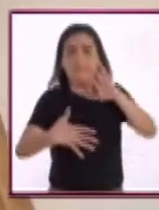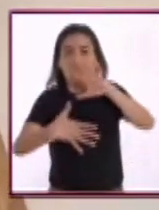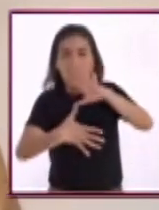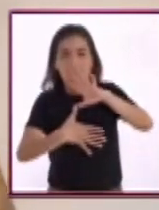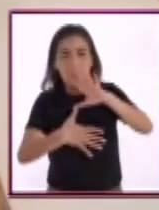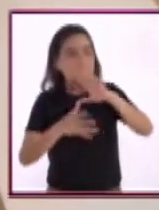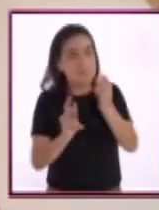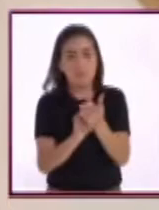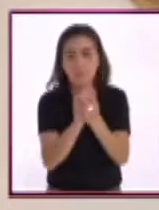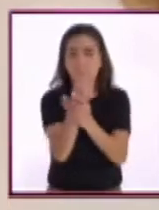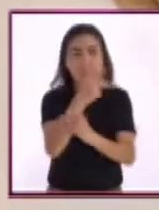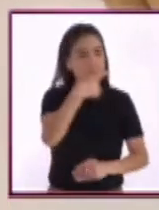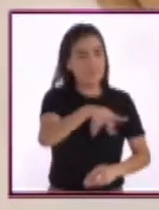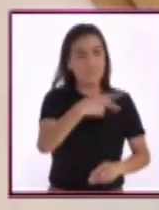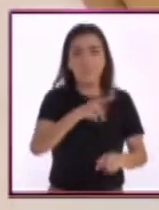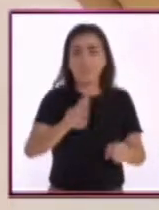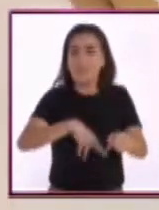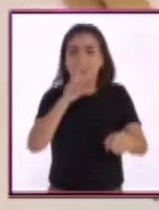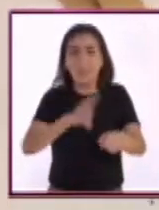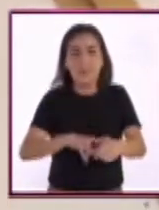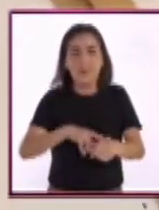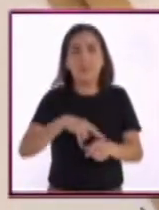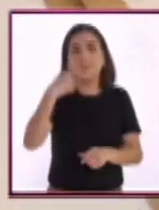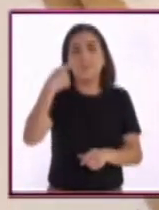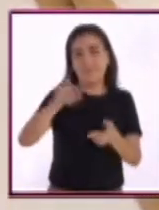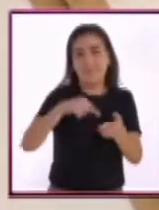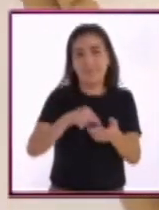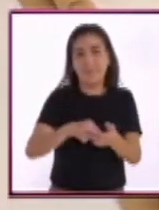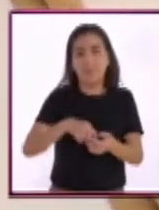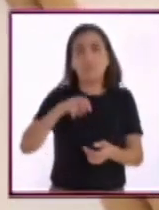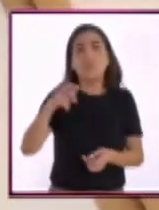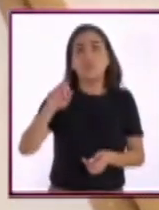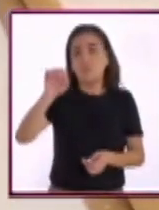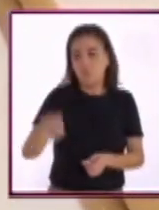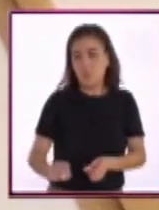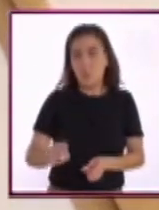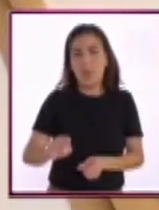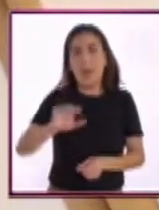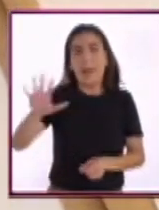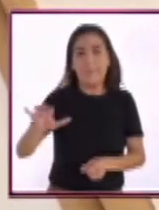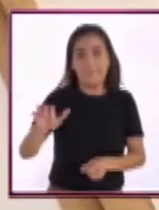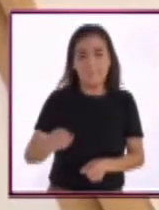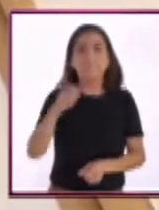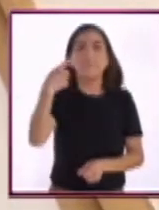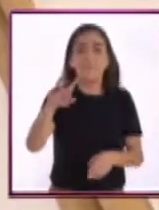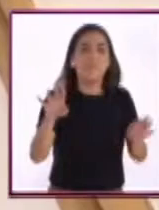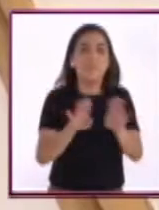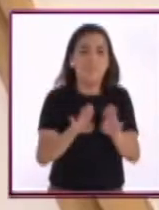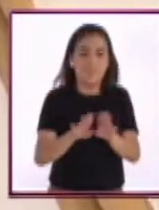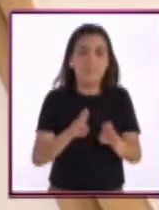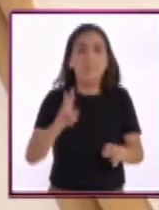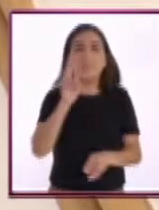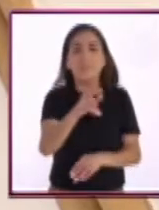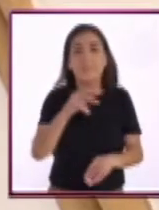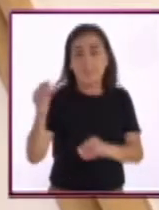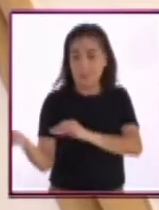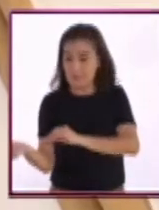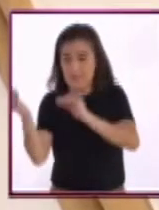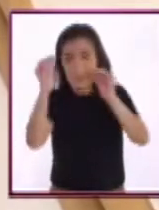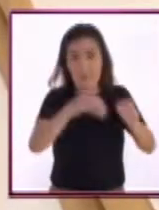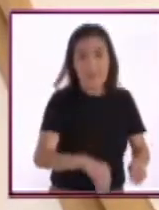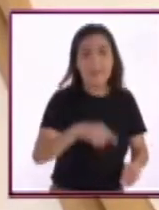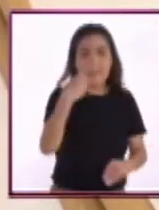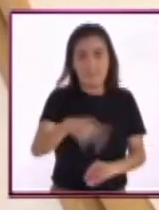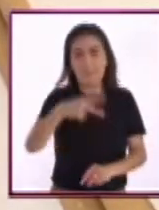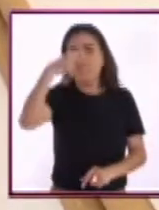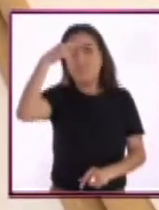americana que crece naturalmente en la zona andina, en Suramérica y también en Centroamérica. Y que fue